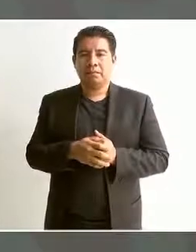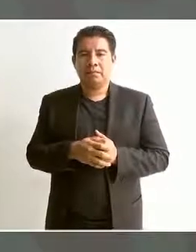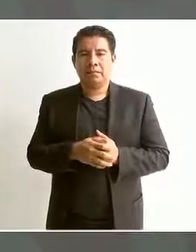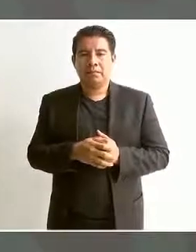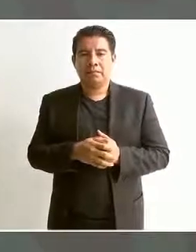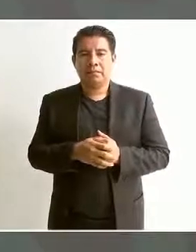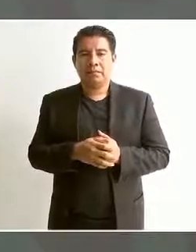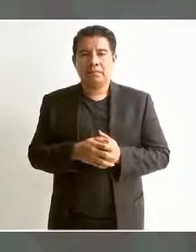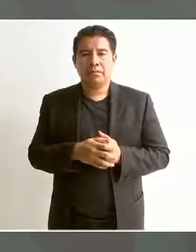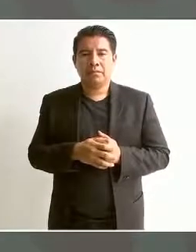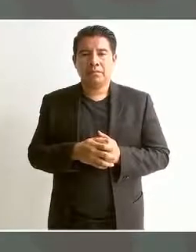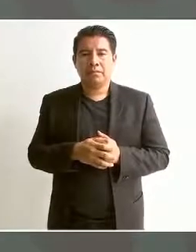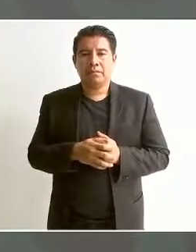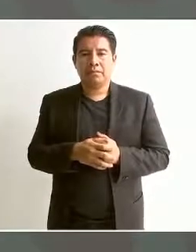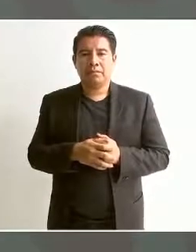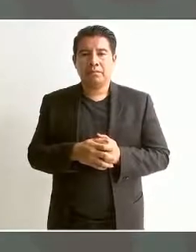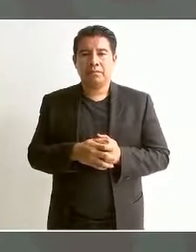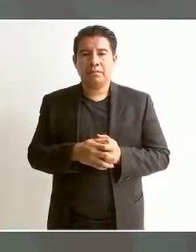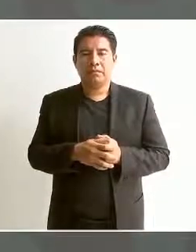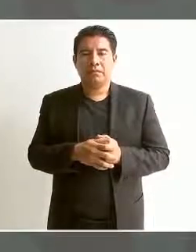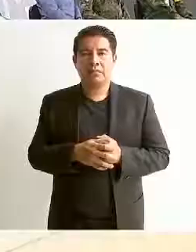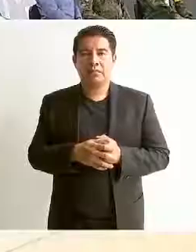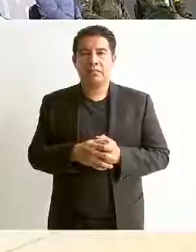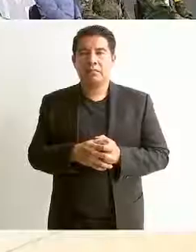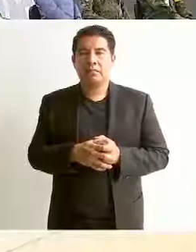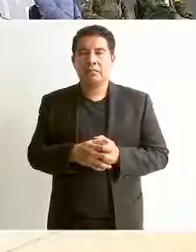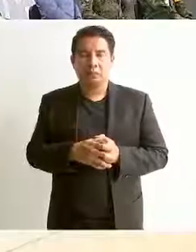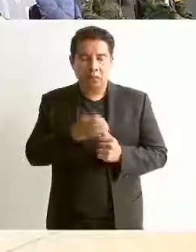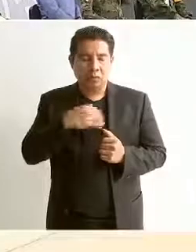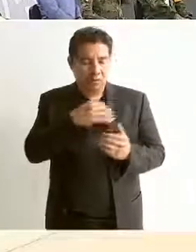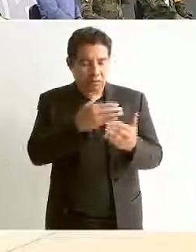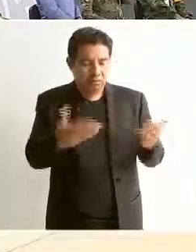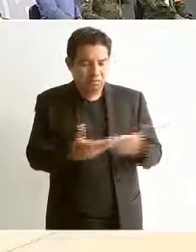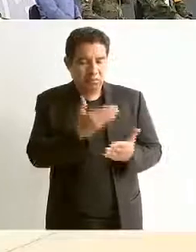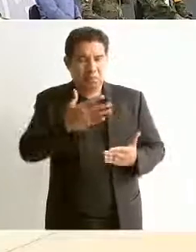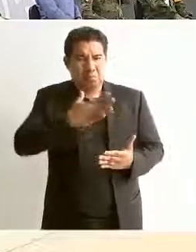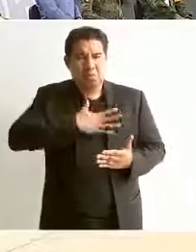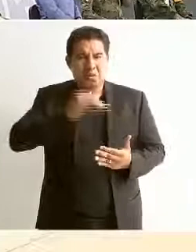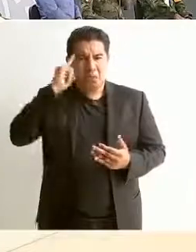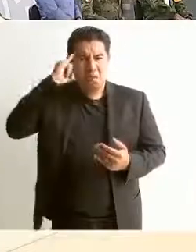tener como origen una cultura